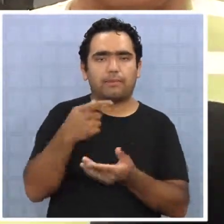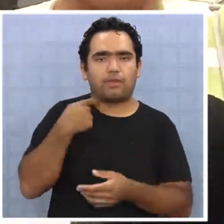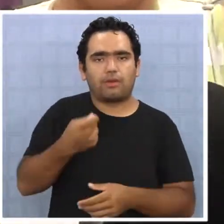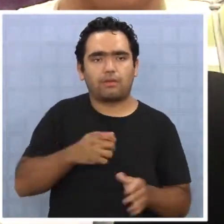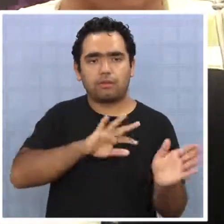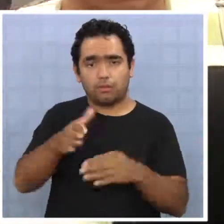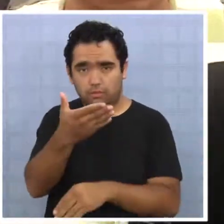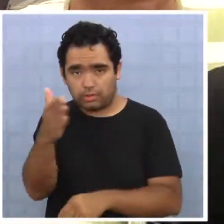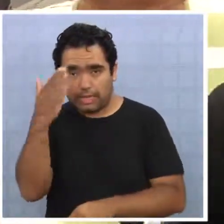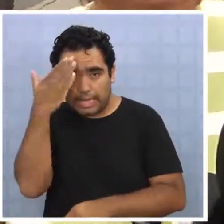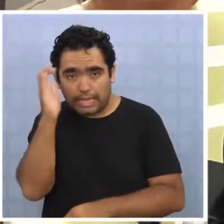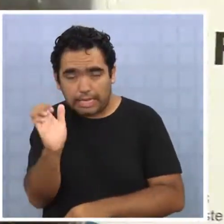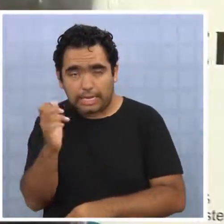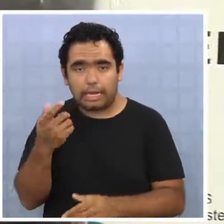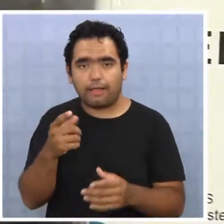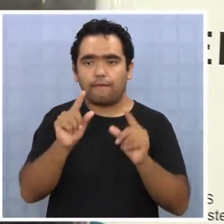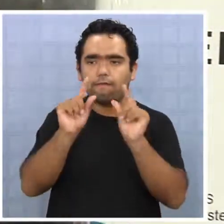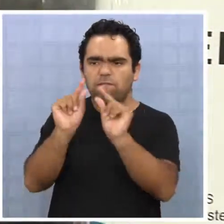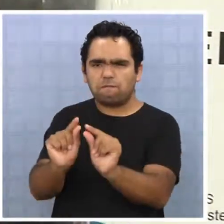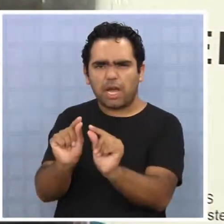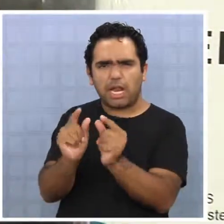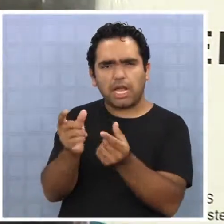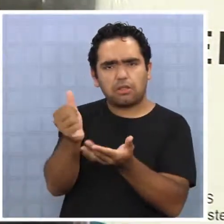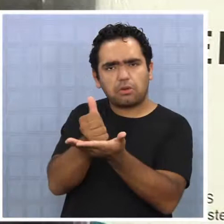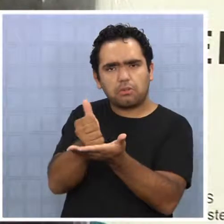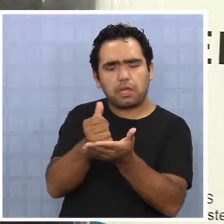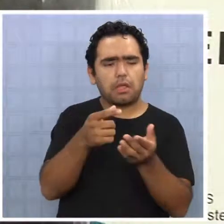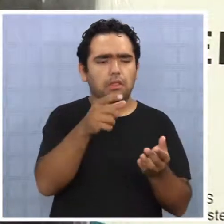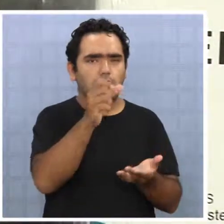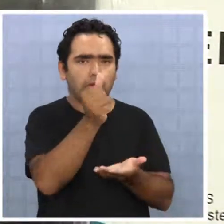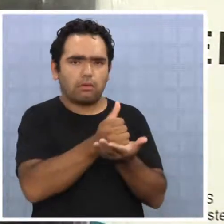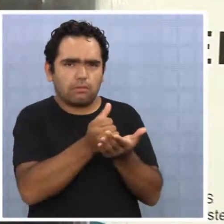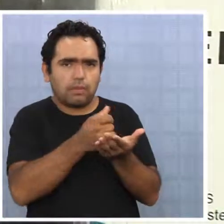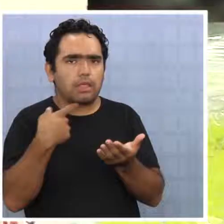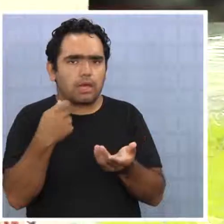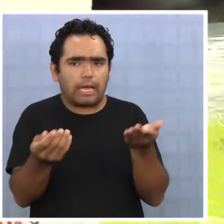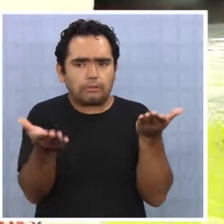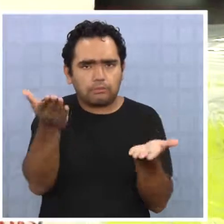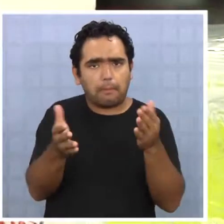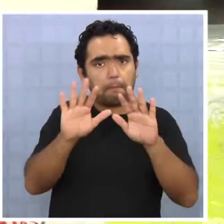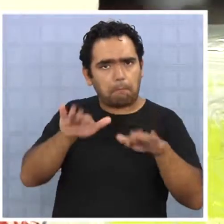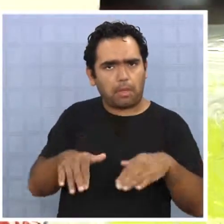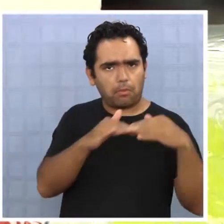creen que el remedio más barato cumple la misma función que el que les dio el médico?